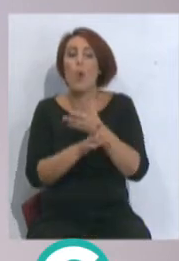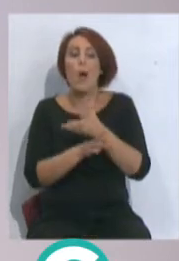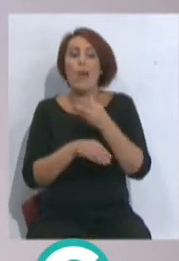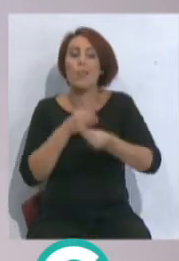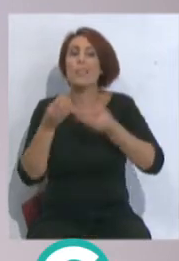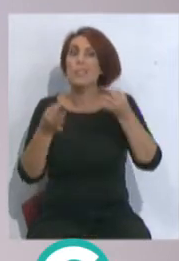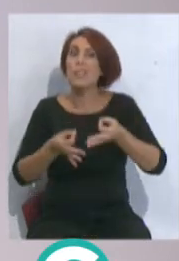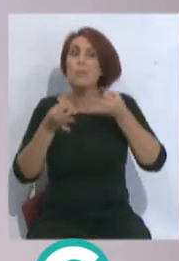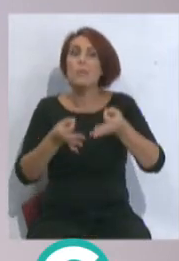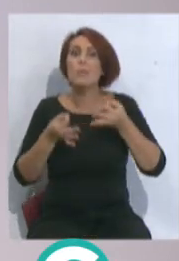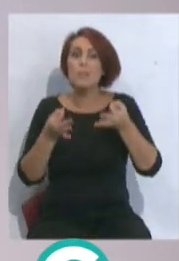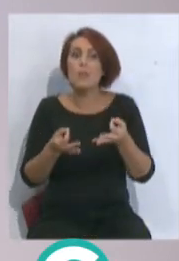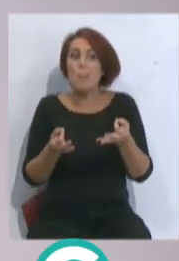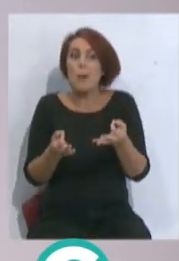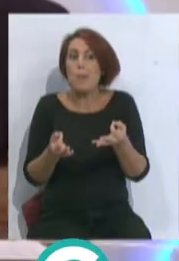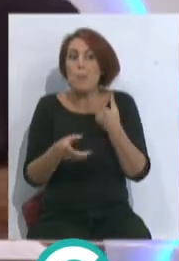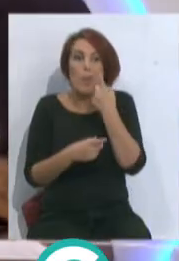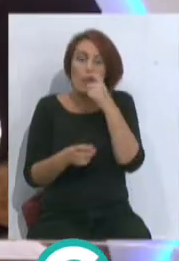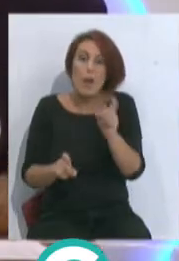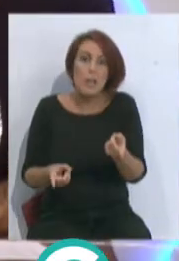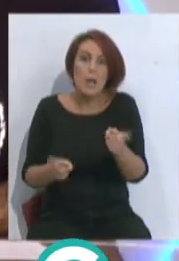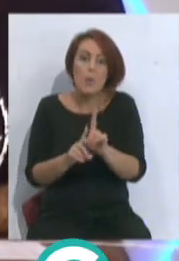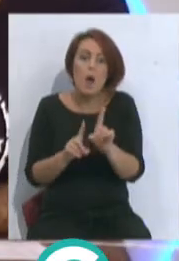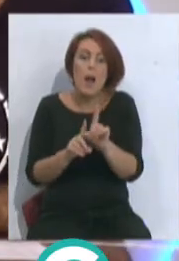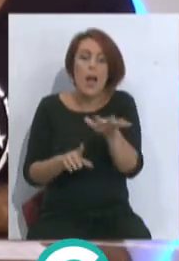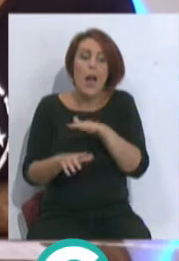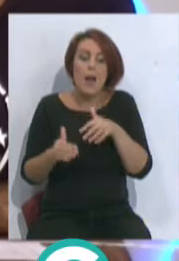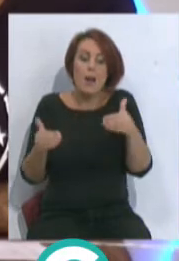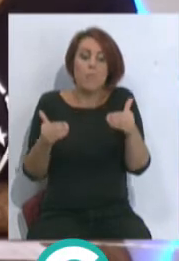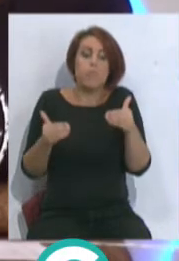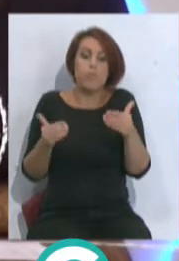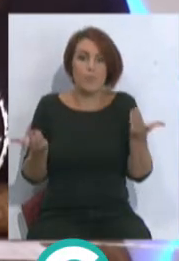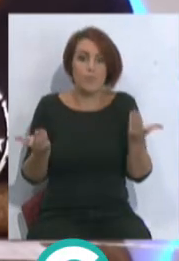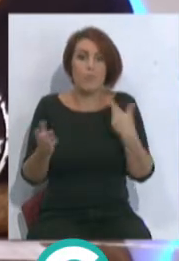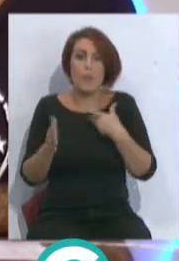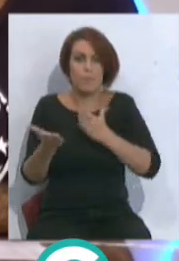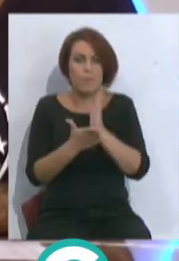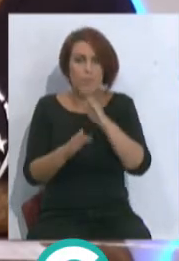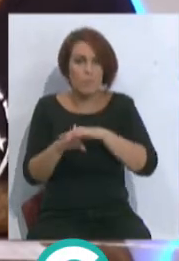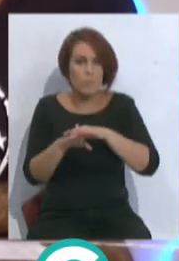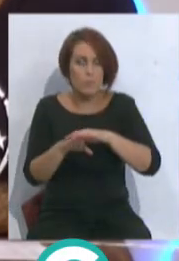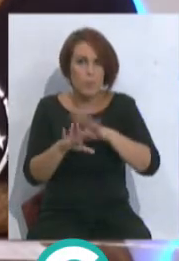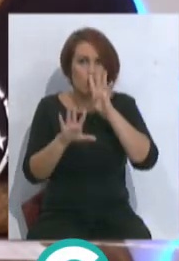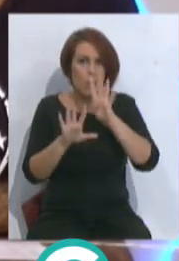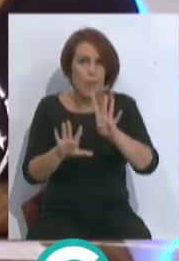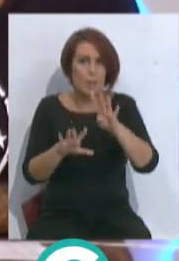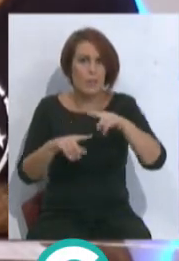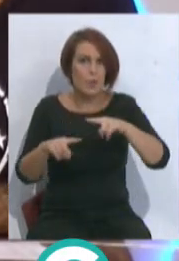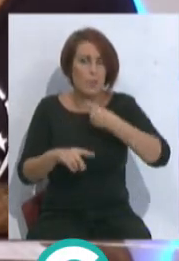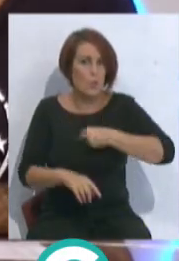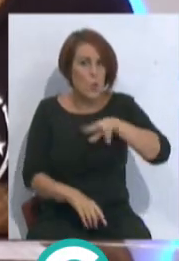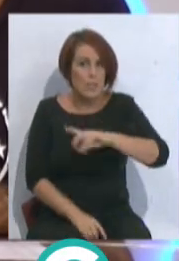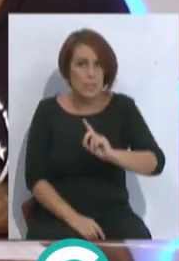tan colgado del larguero, todos metidos en el área. Perdona que te interrumpa, pero esos nueve años... ¿No fue el mismo entrenador?